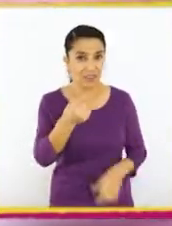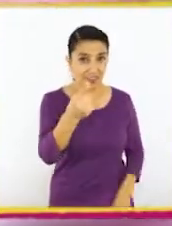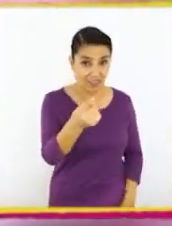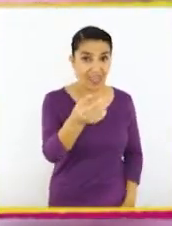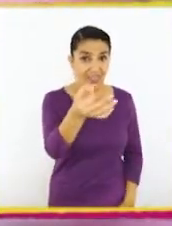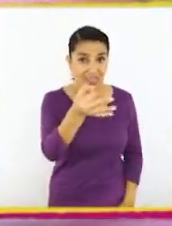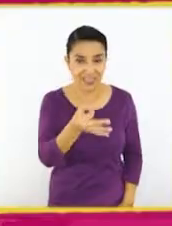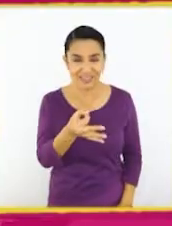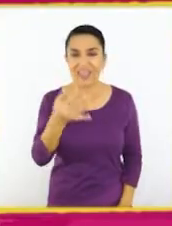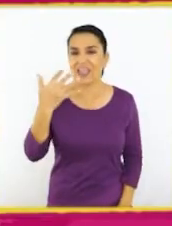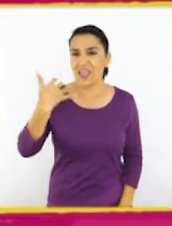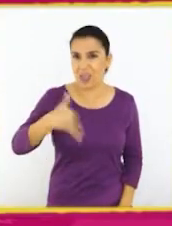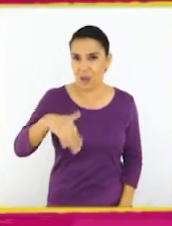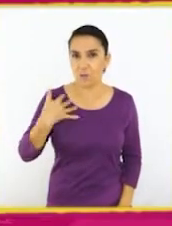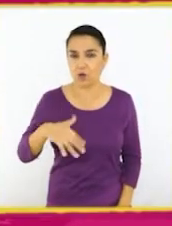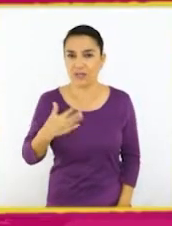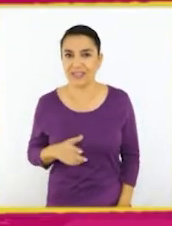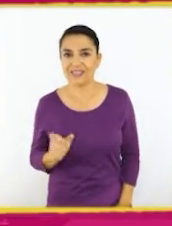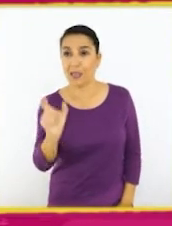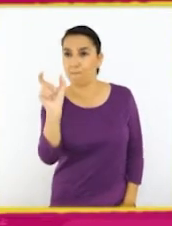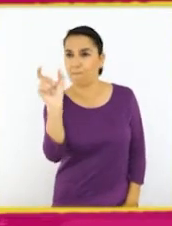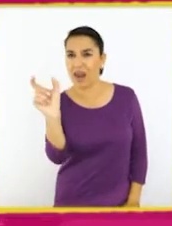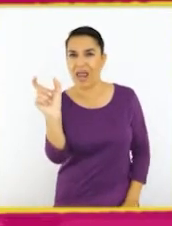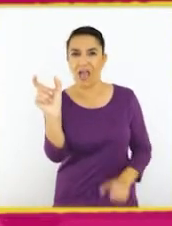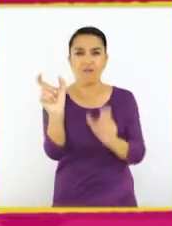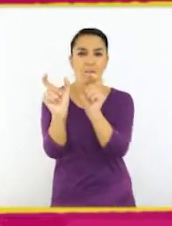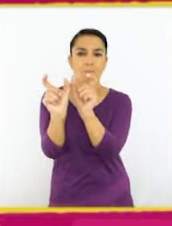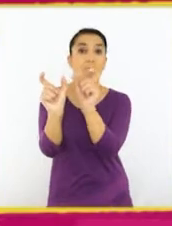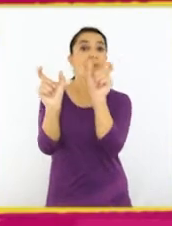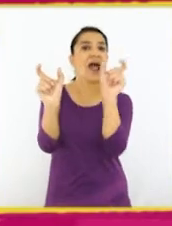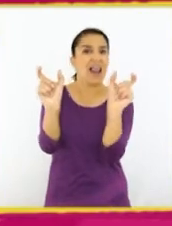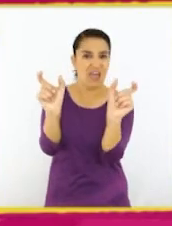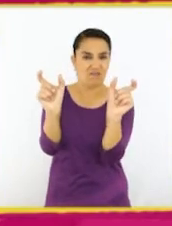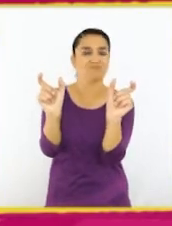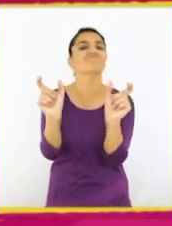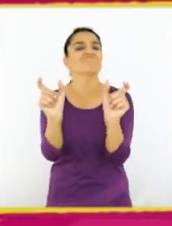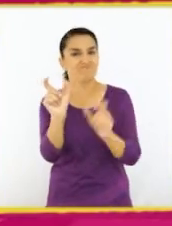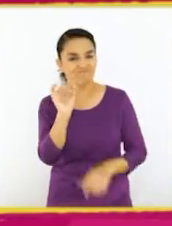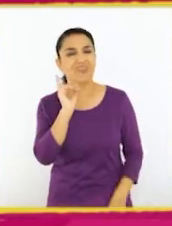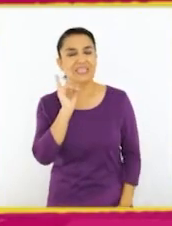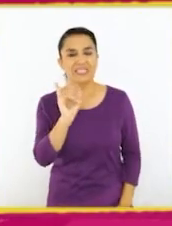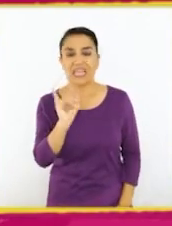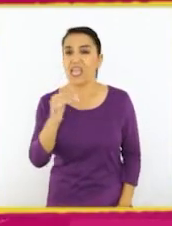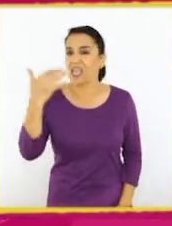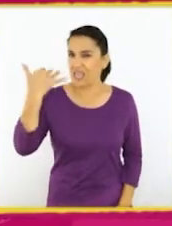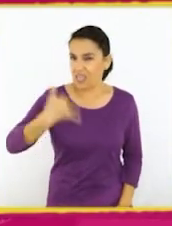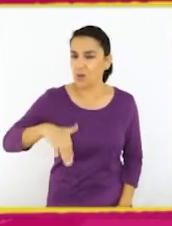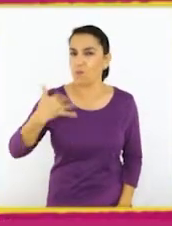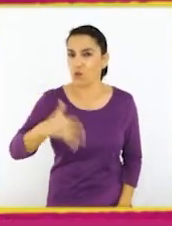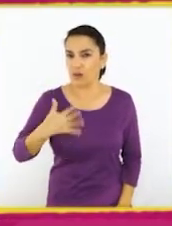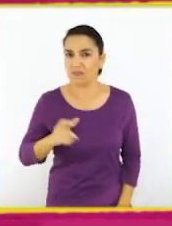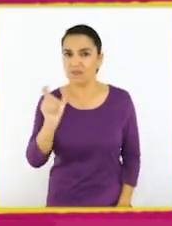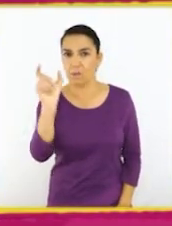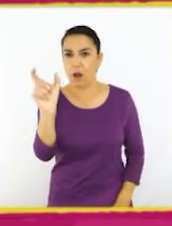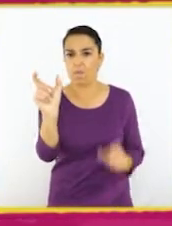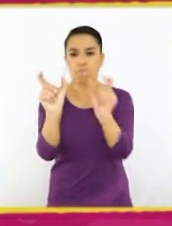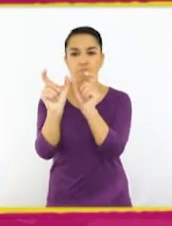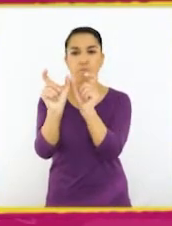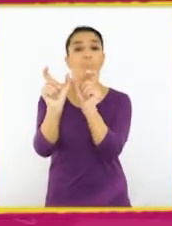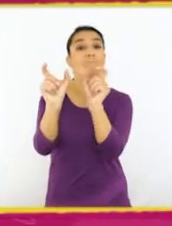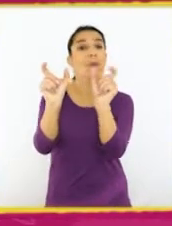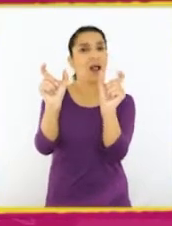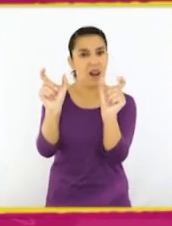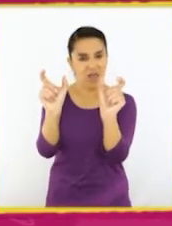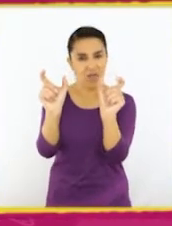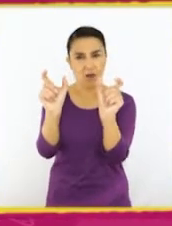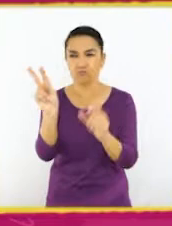Por acá dicen que es importante separar cada palabra con un espacio. ¡Exacto! Es fundamental separar las palabras